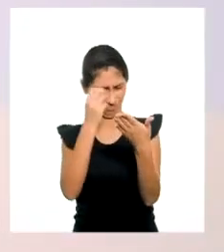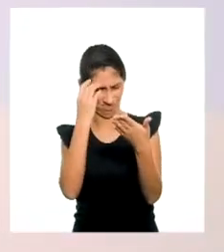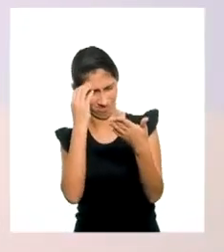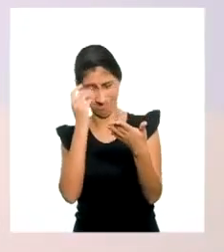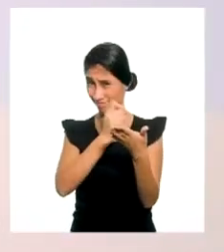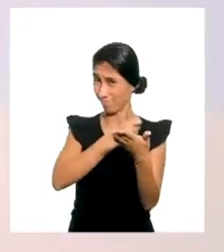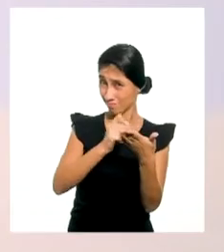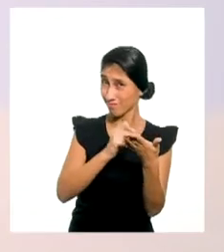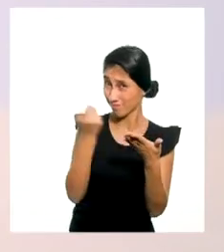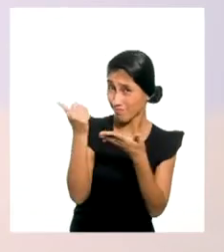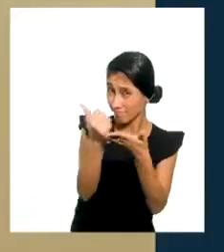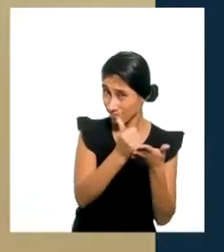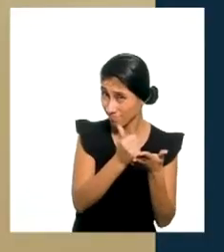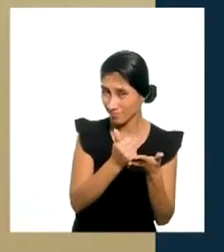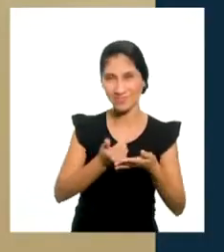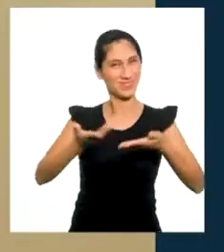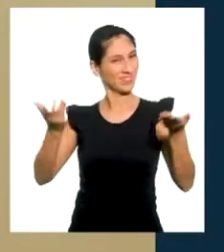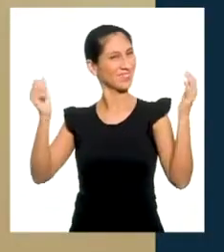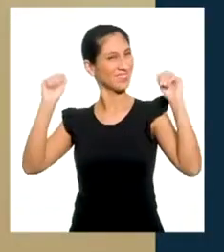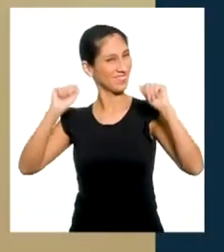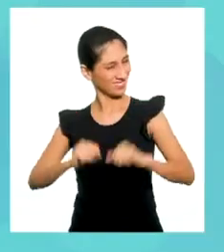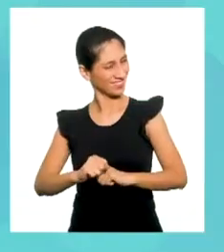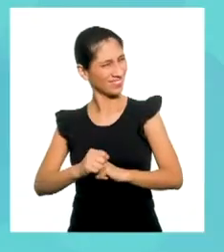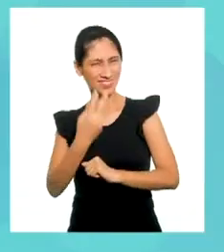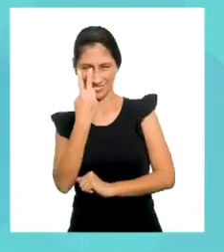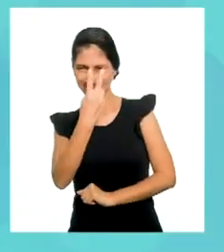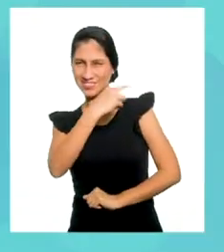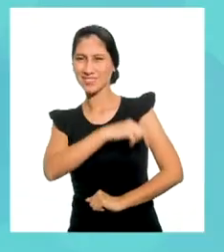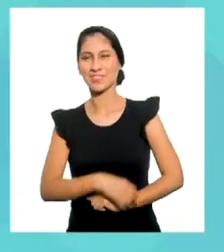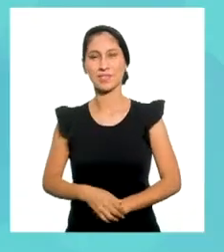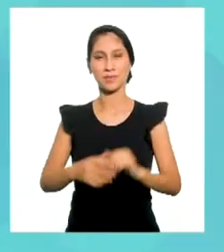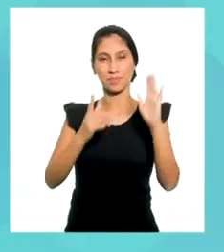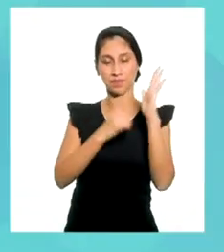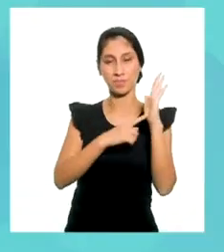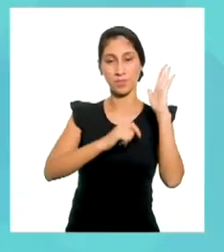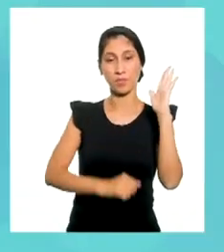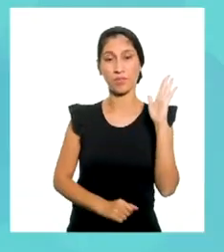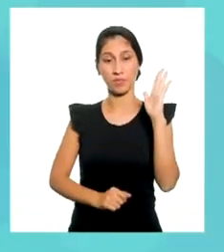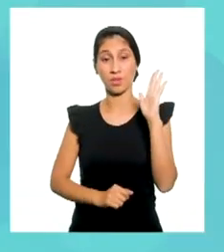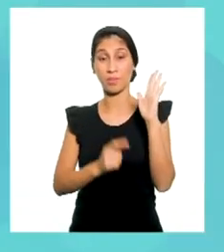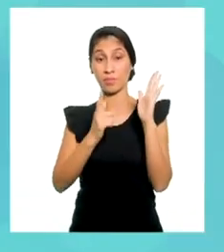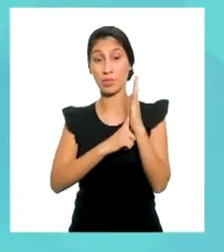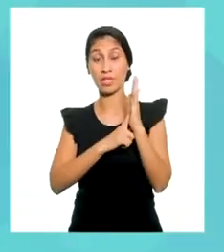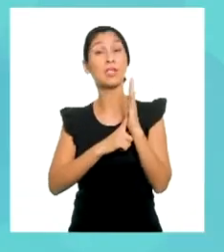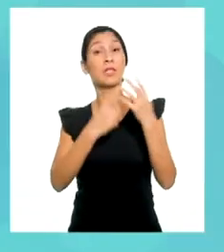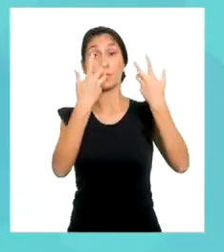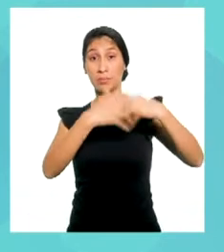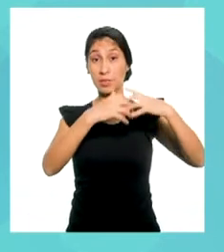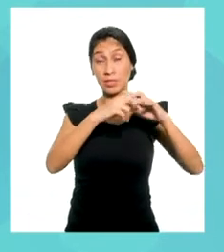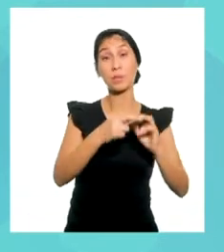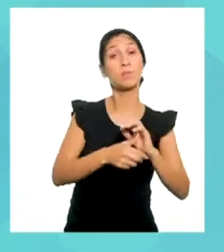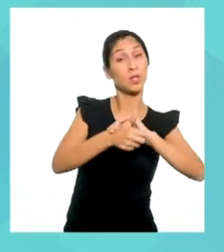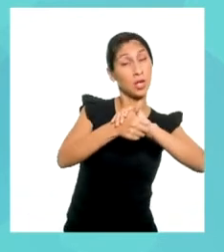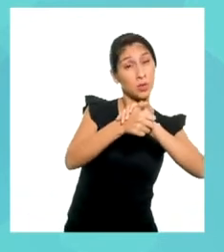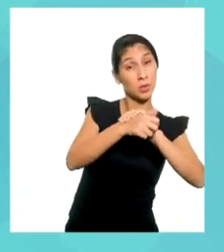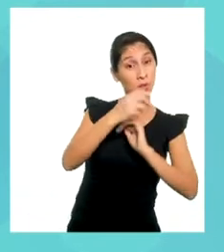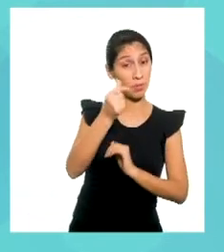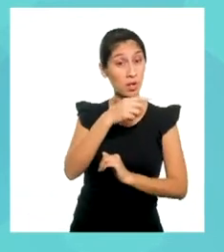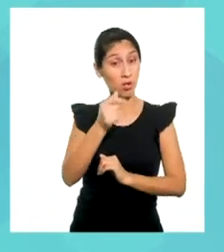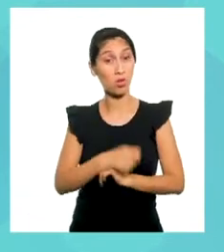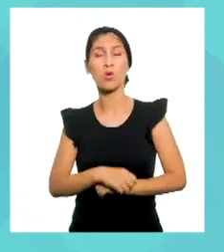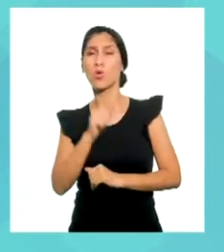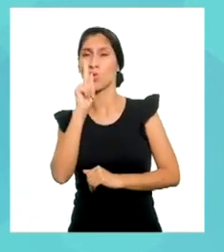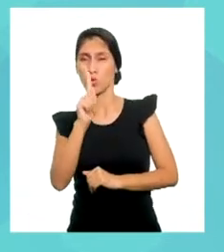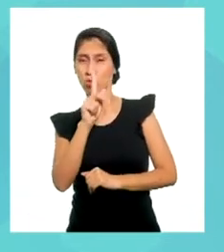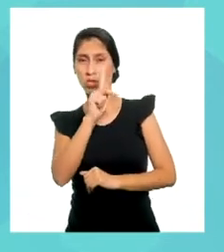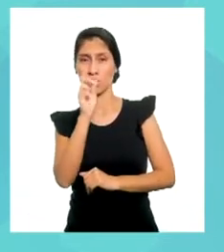ejercicio? Por supuesto, veamos. Para la empresa La Tortuga Veloz, recorrer un kilómetro nos